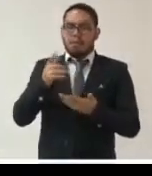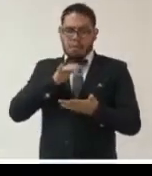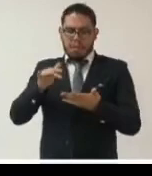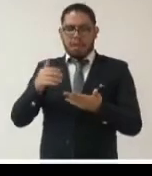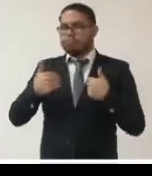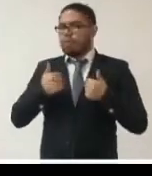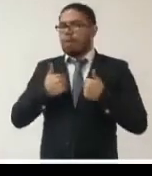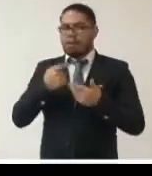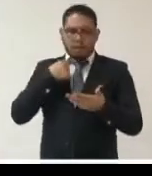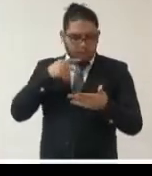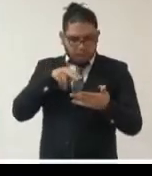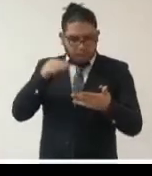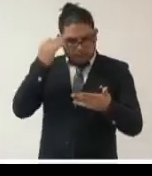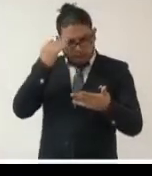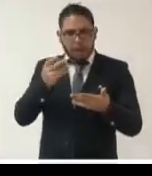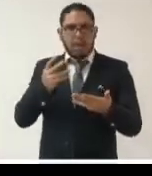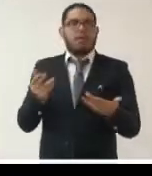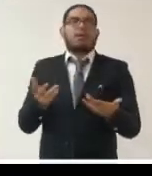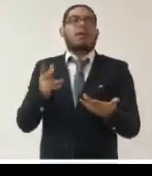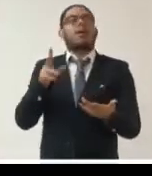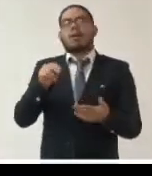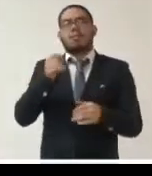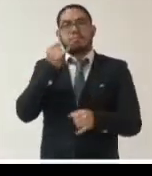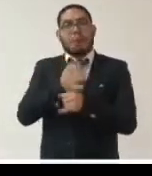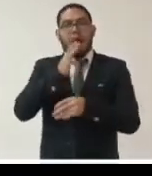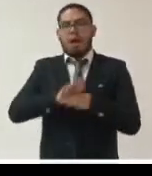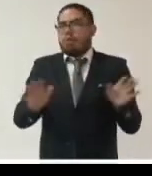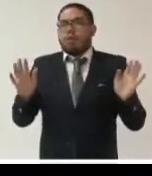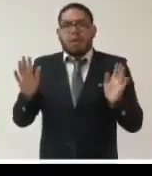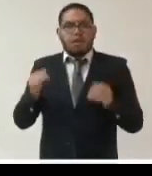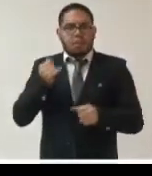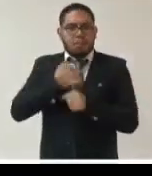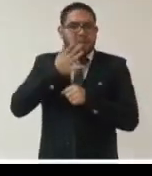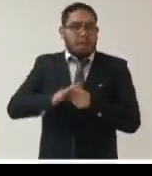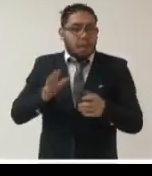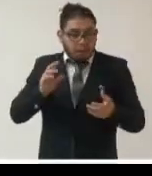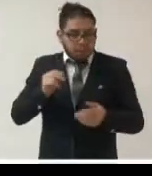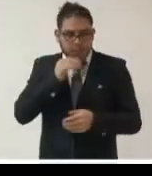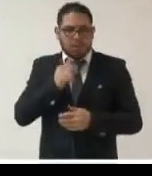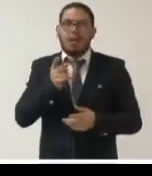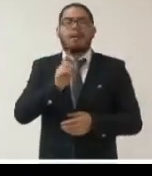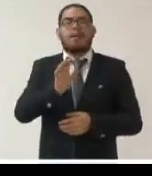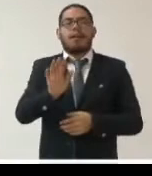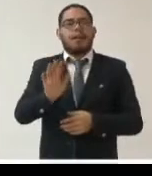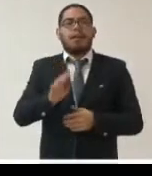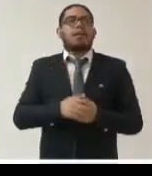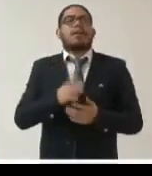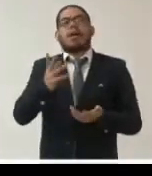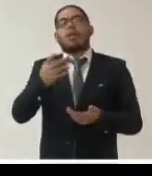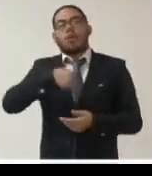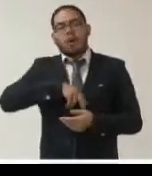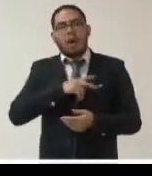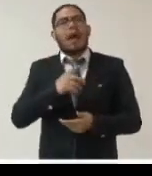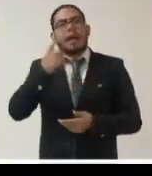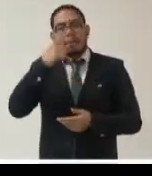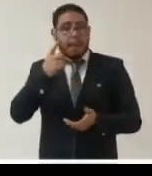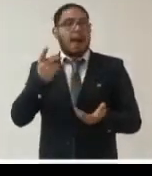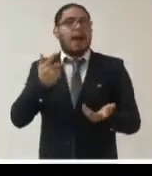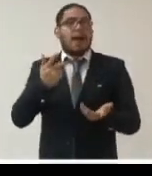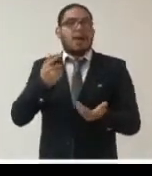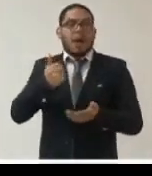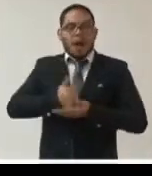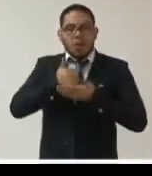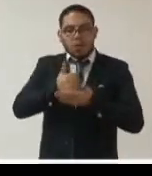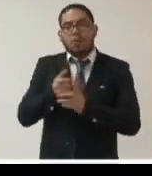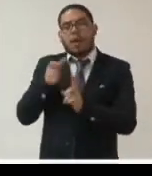tarda mucho en leer y que es imposible no eso también pero estamos estamos principalmente para proteger cuando está